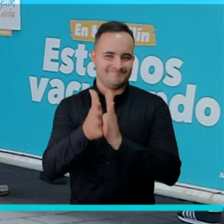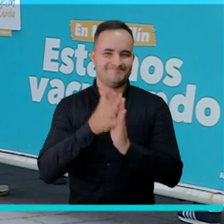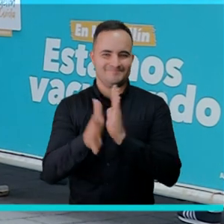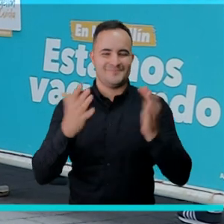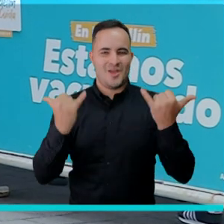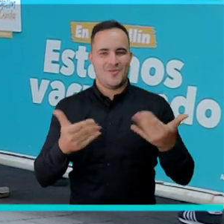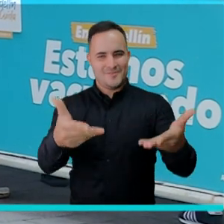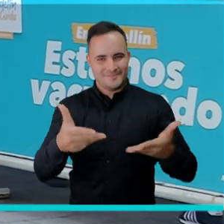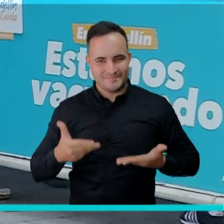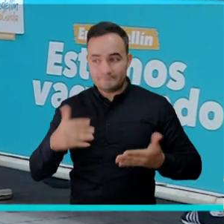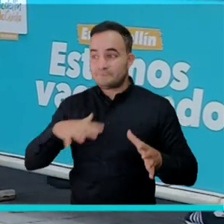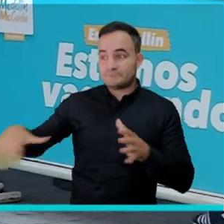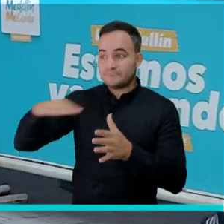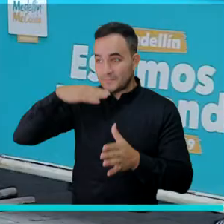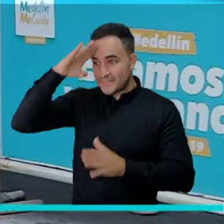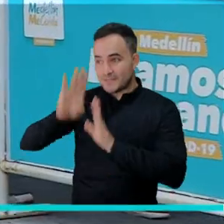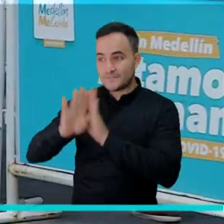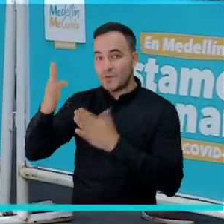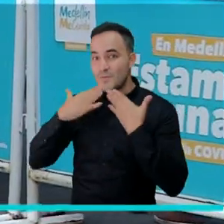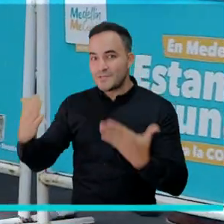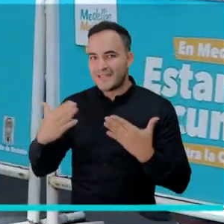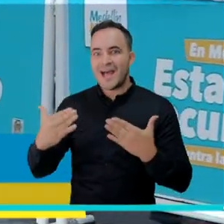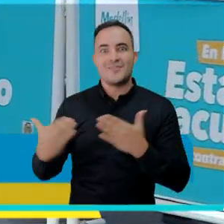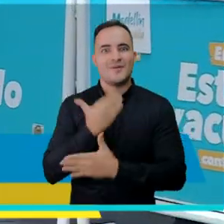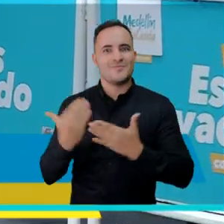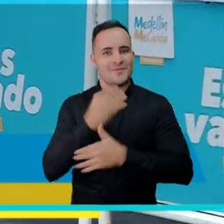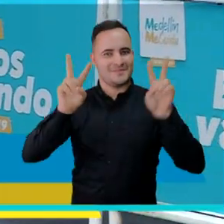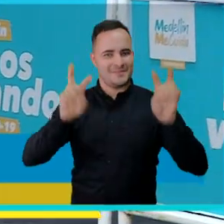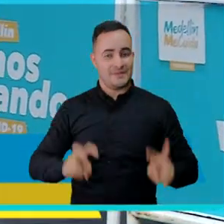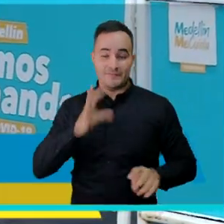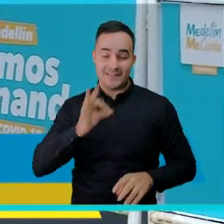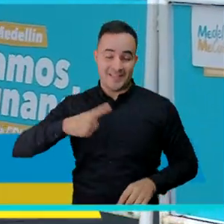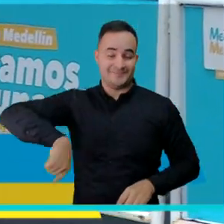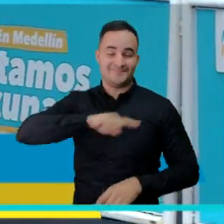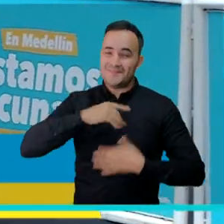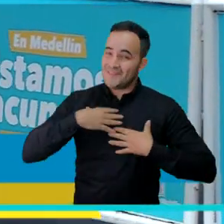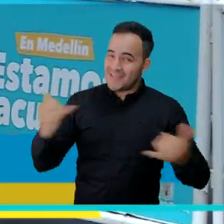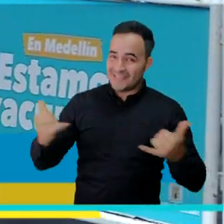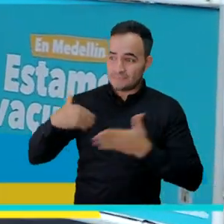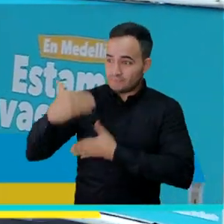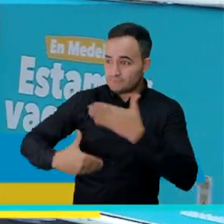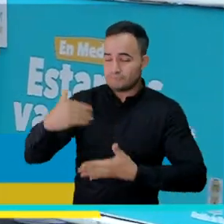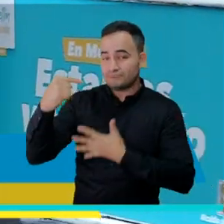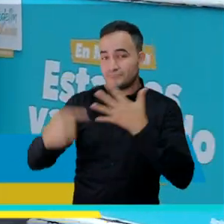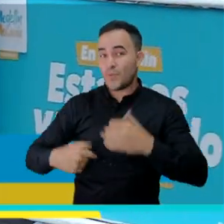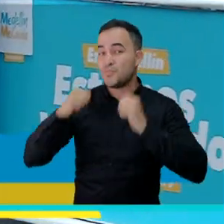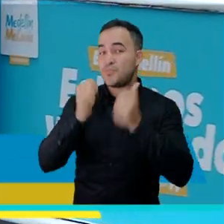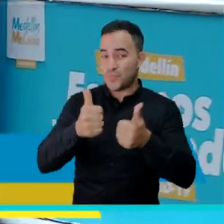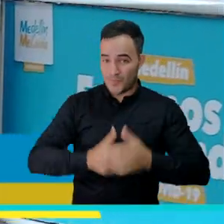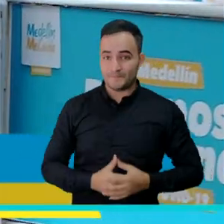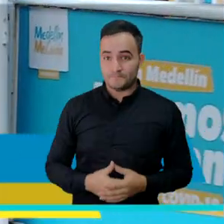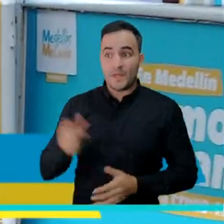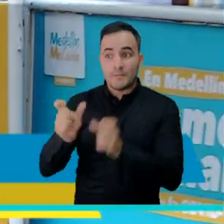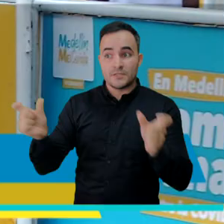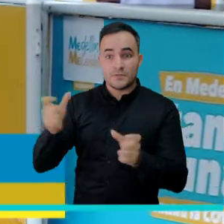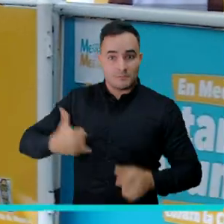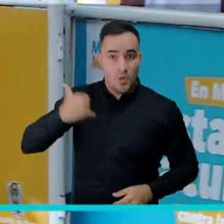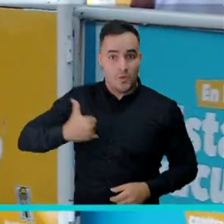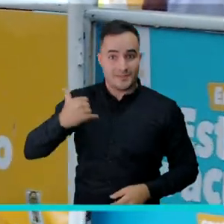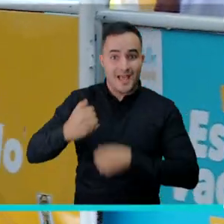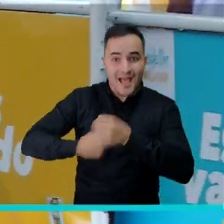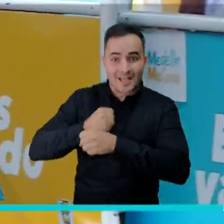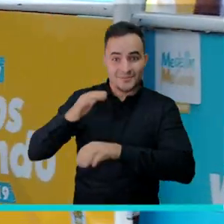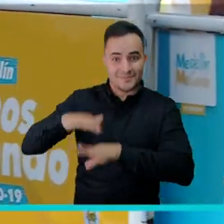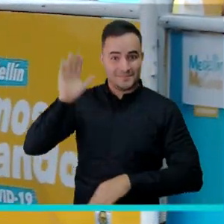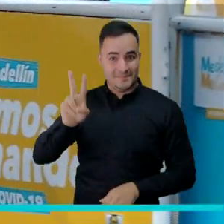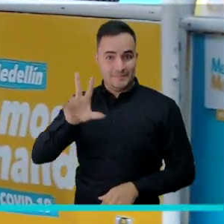Iniciamos una nueva emisión de Medellín Conecta TV, felices, porque en la ciudad están pasando cosas buenas. Los jóvenes mayores de 25 años están